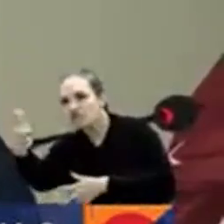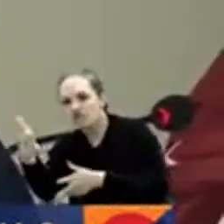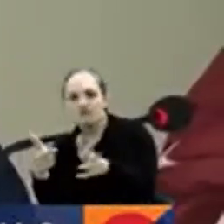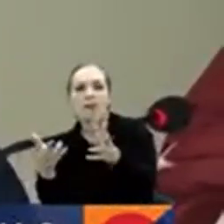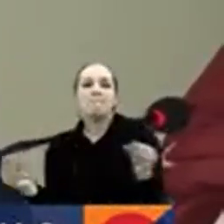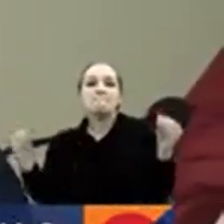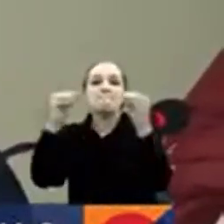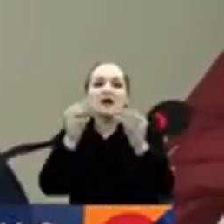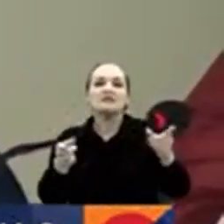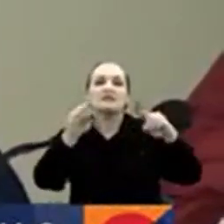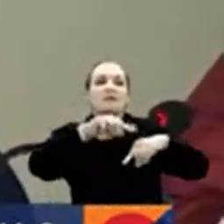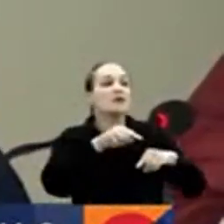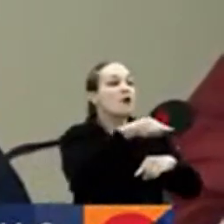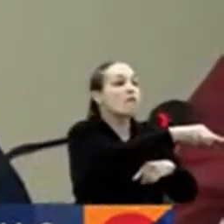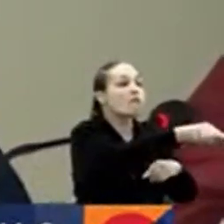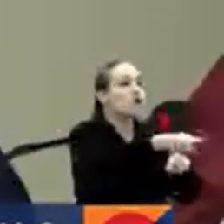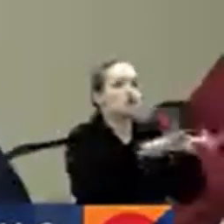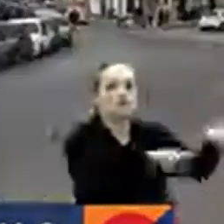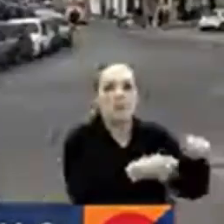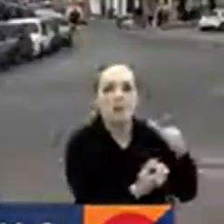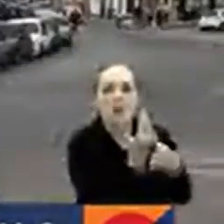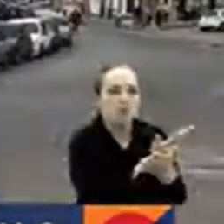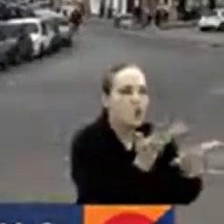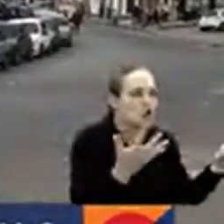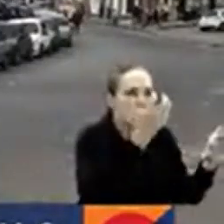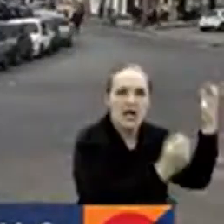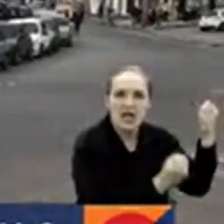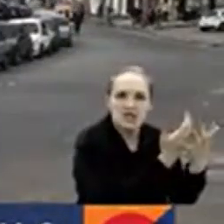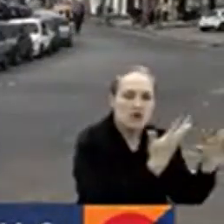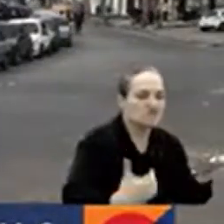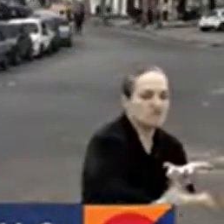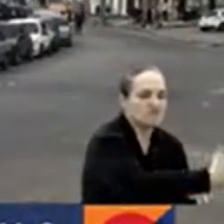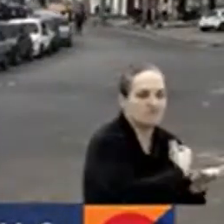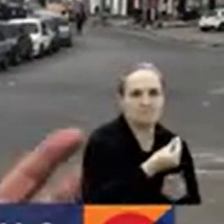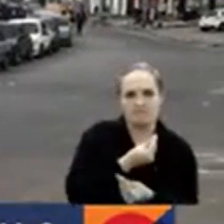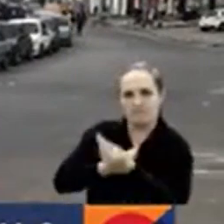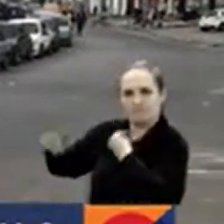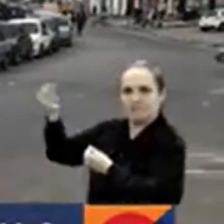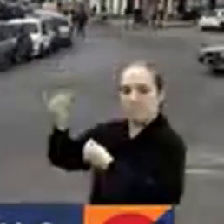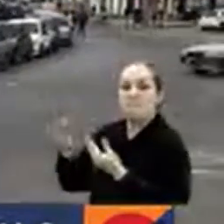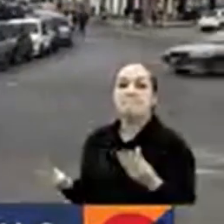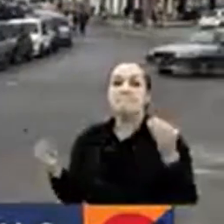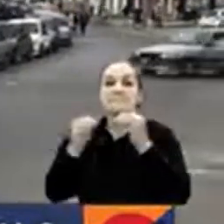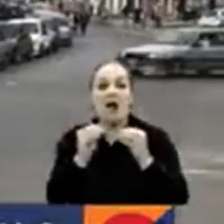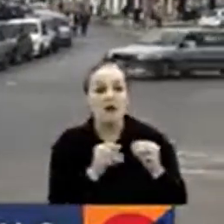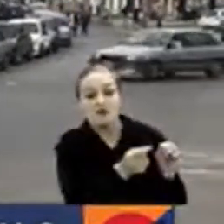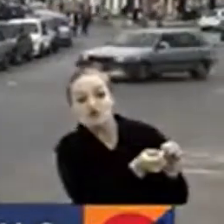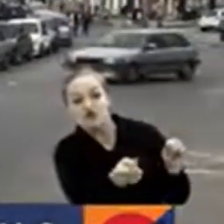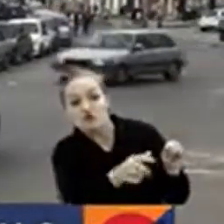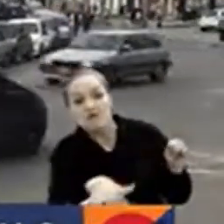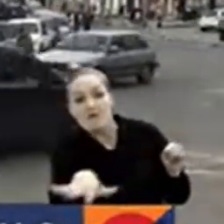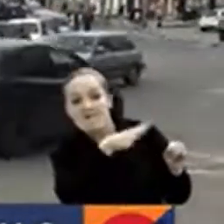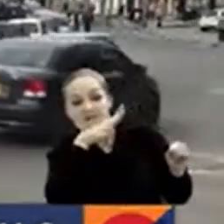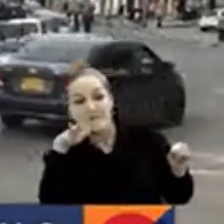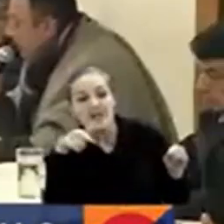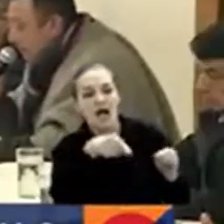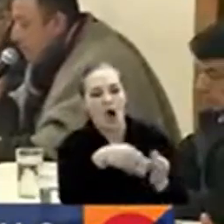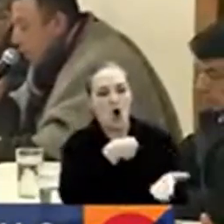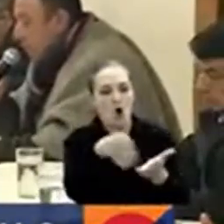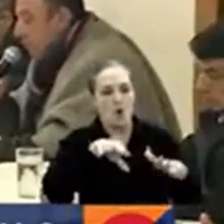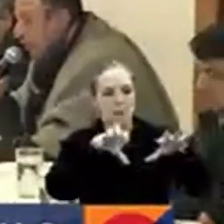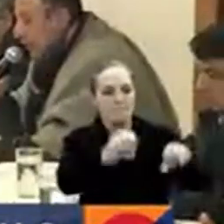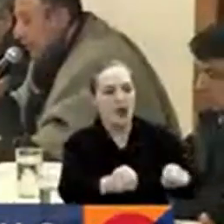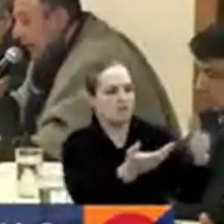mesas de negociación con transportadores y lecheros. También la compra de predios aledaños a donde sucedió el derrumbe en el Cauca.